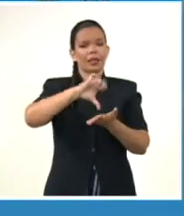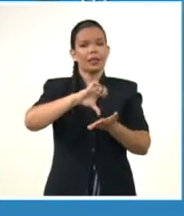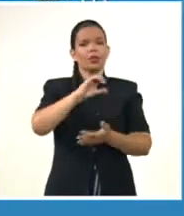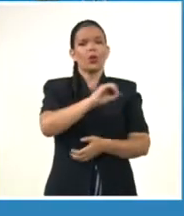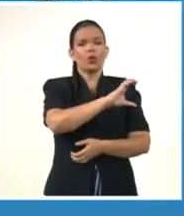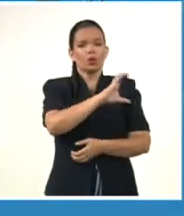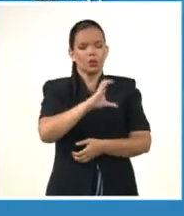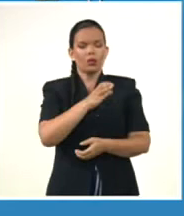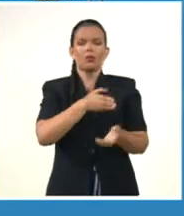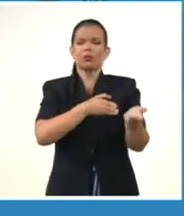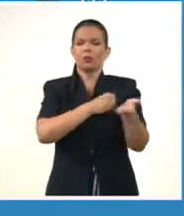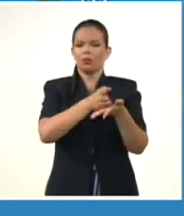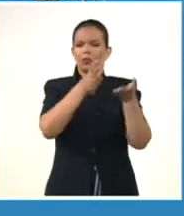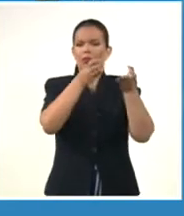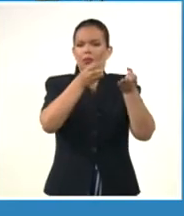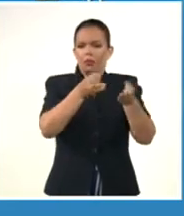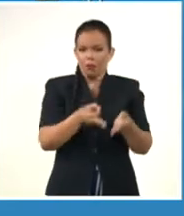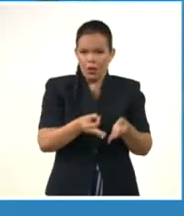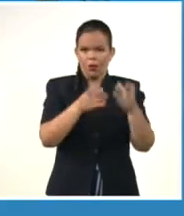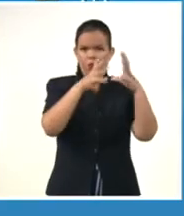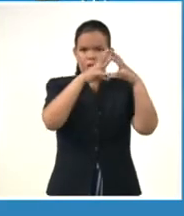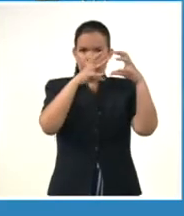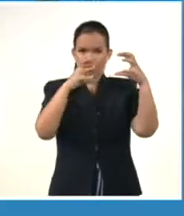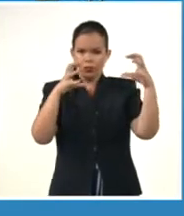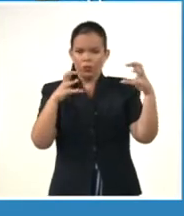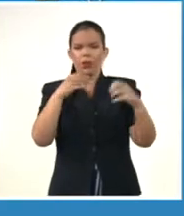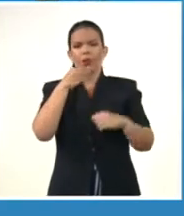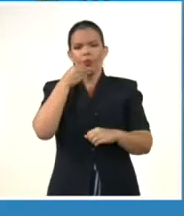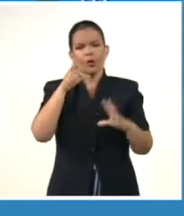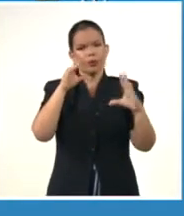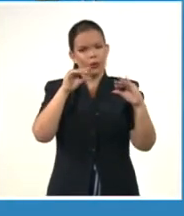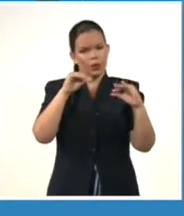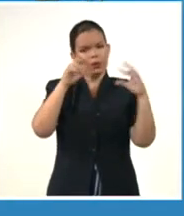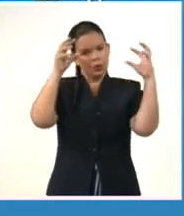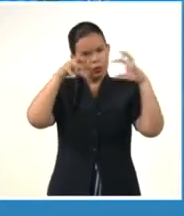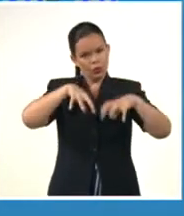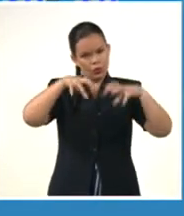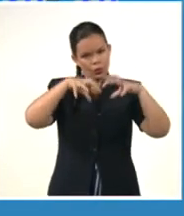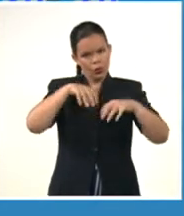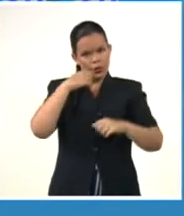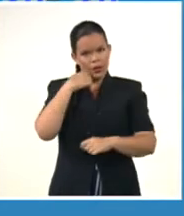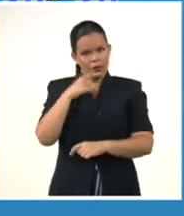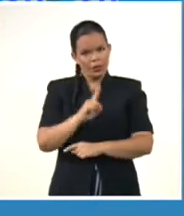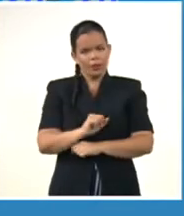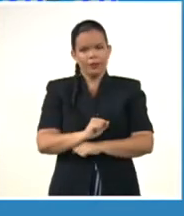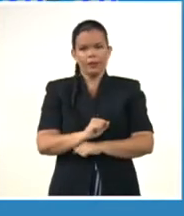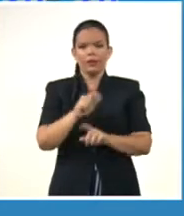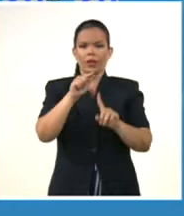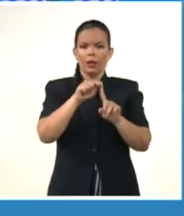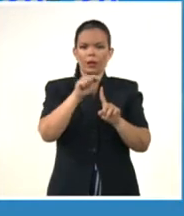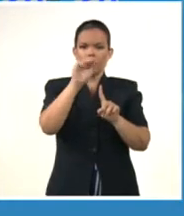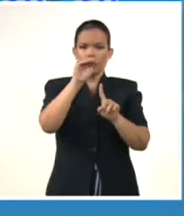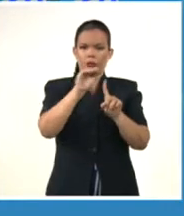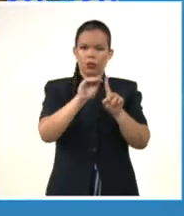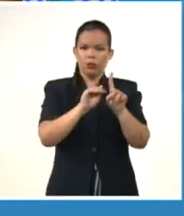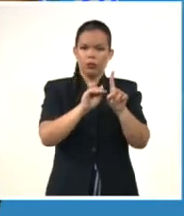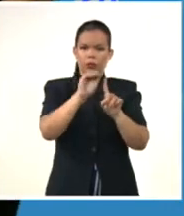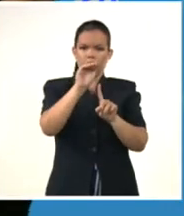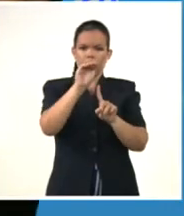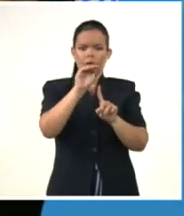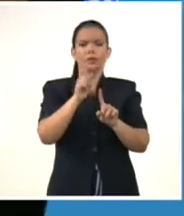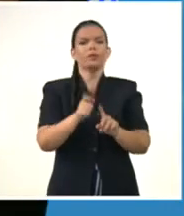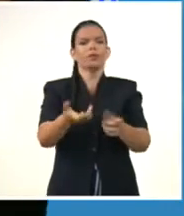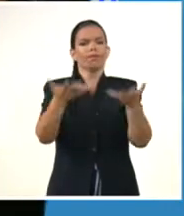nubosos y la posibilidad también de precipitaciones aquí en la capital. Las temperaturas se mantienen calurosas, máximas de 32 en